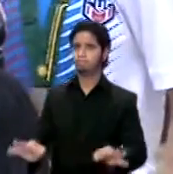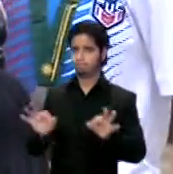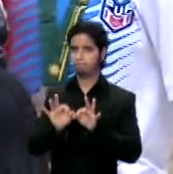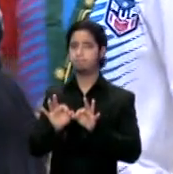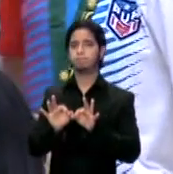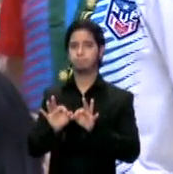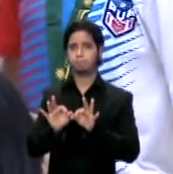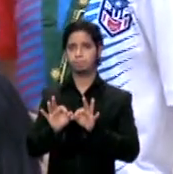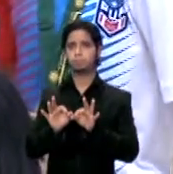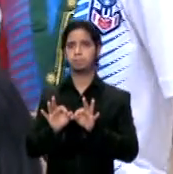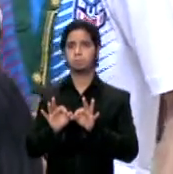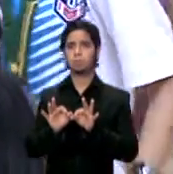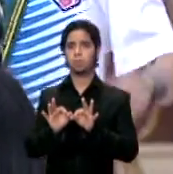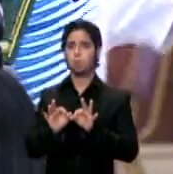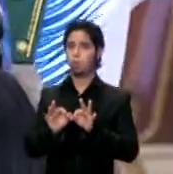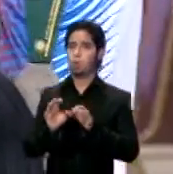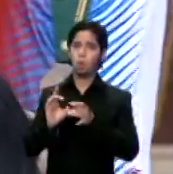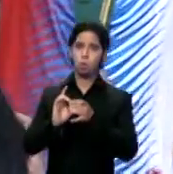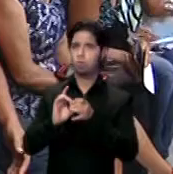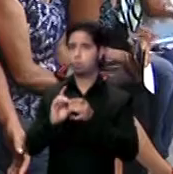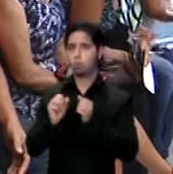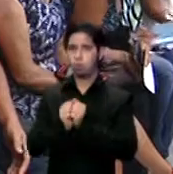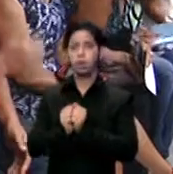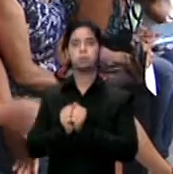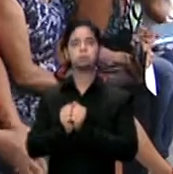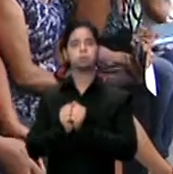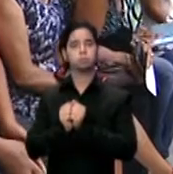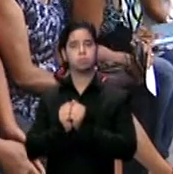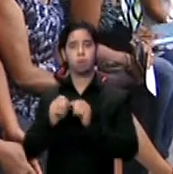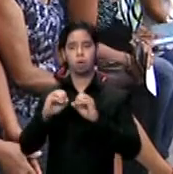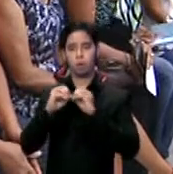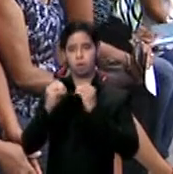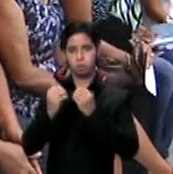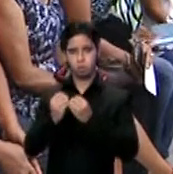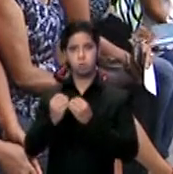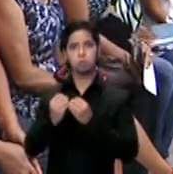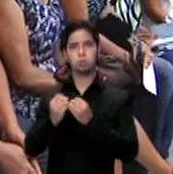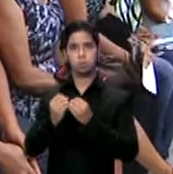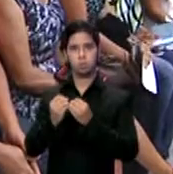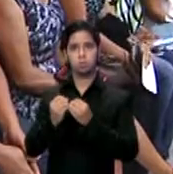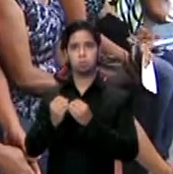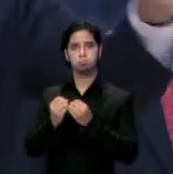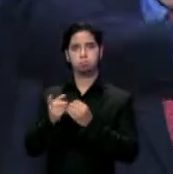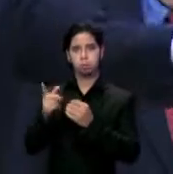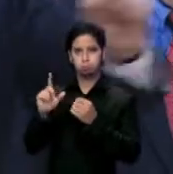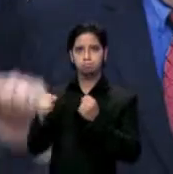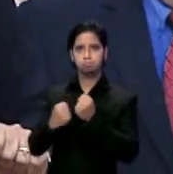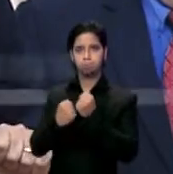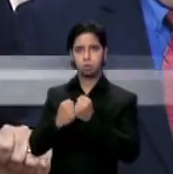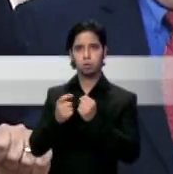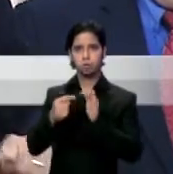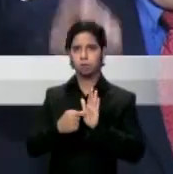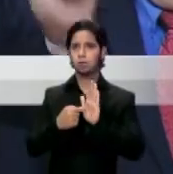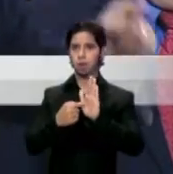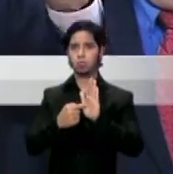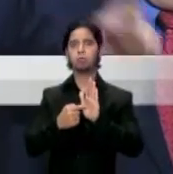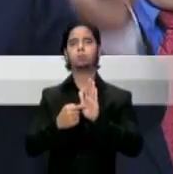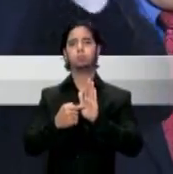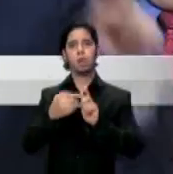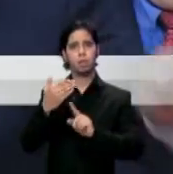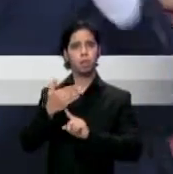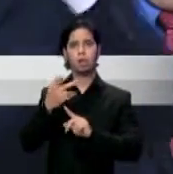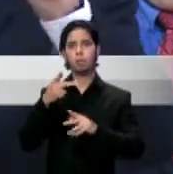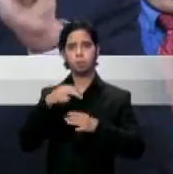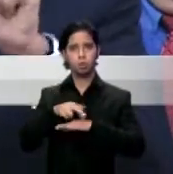que junto a las organizaciones deportivas se siga exaltando con pasión la monostrellada ante el mundo. ustedes, en unos